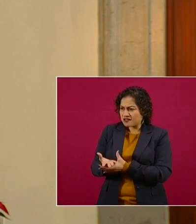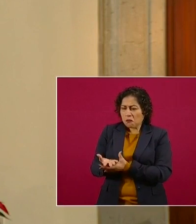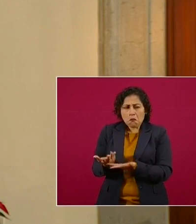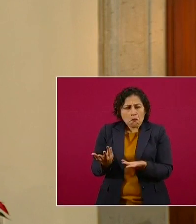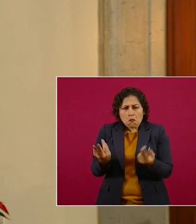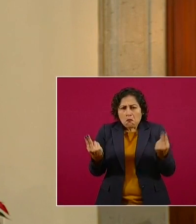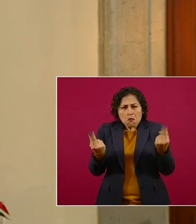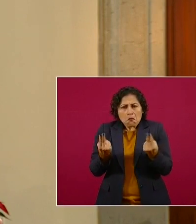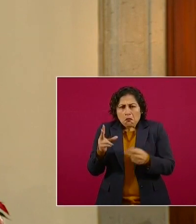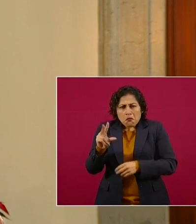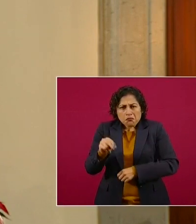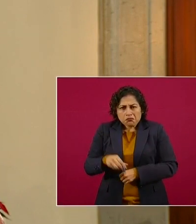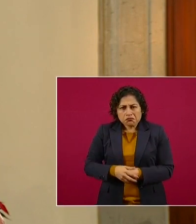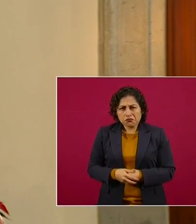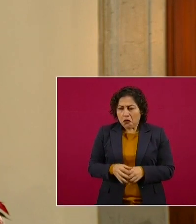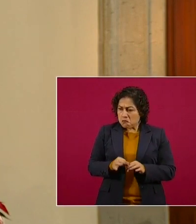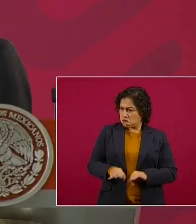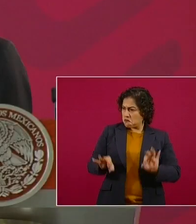calle.